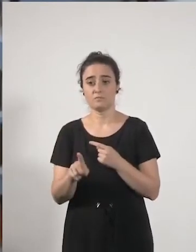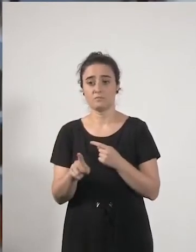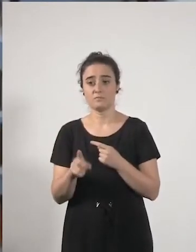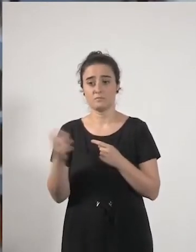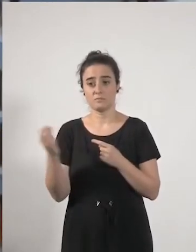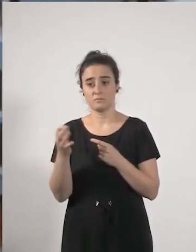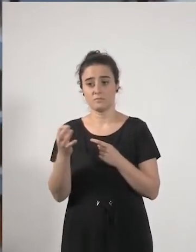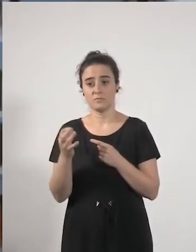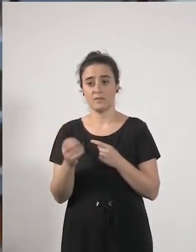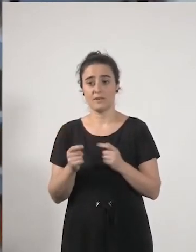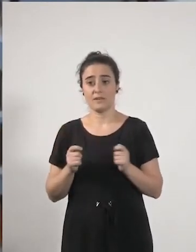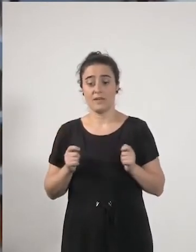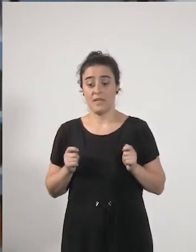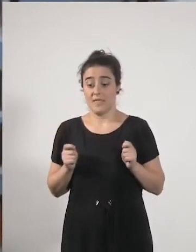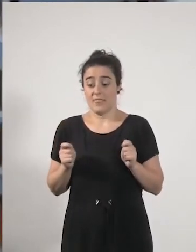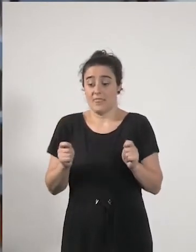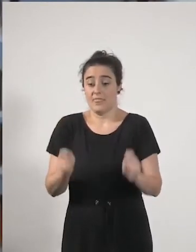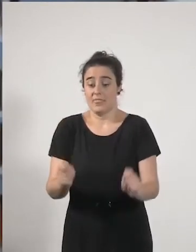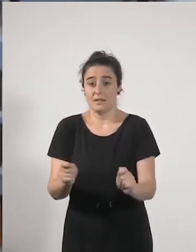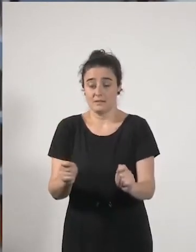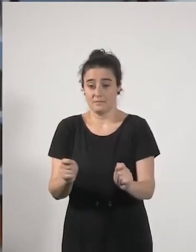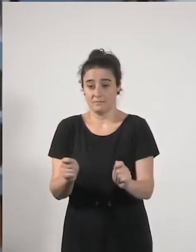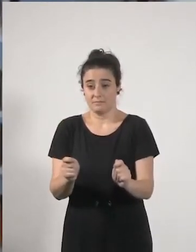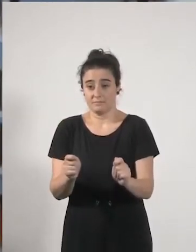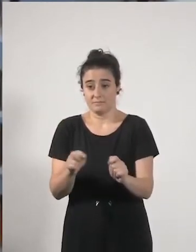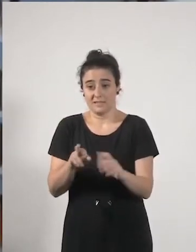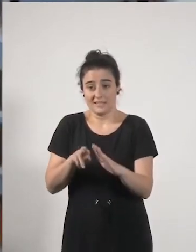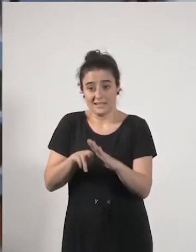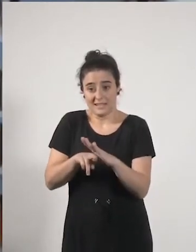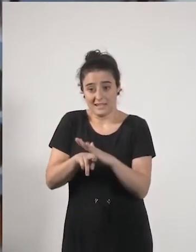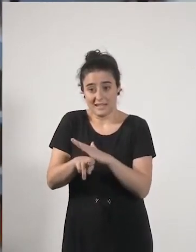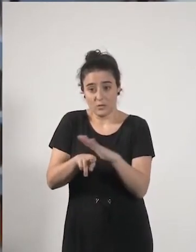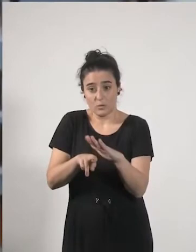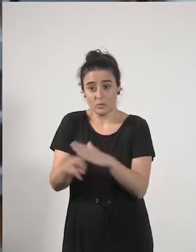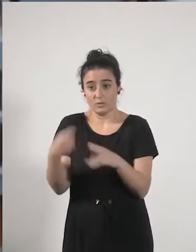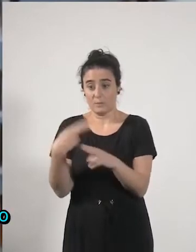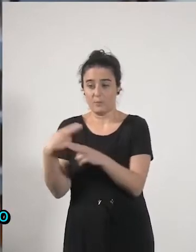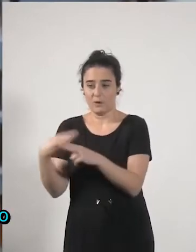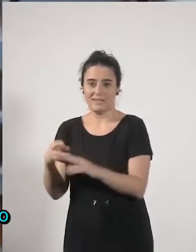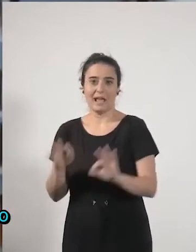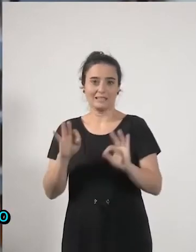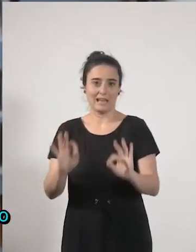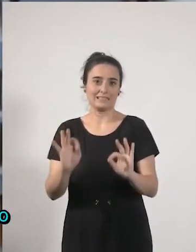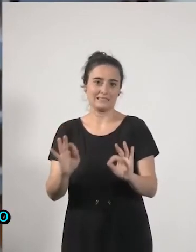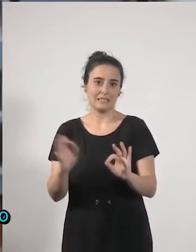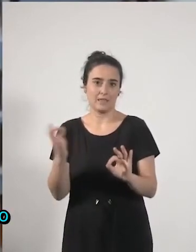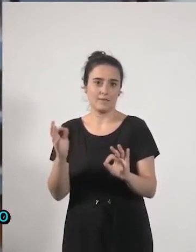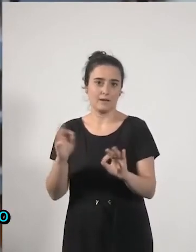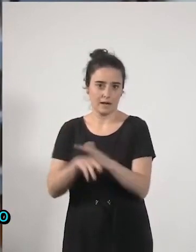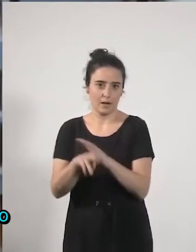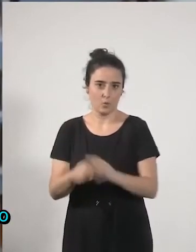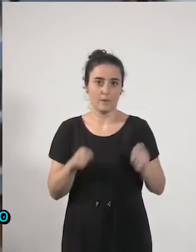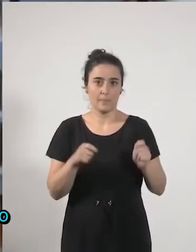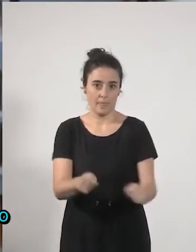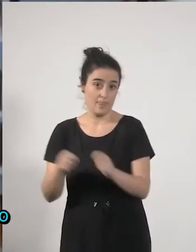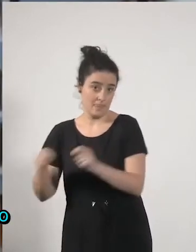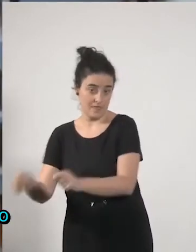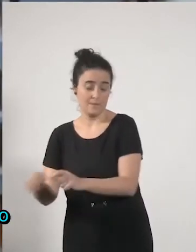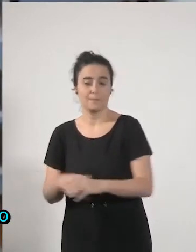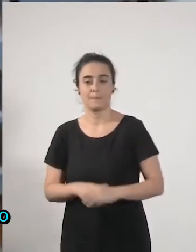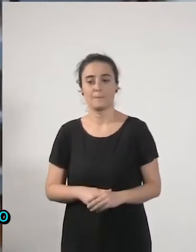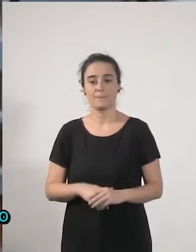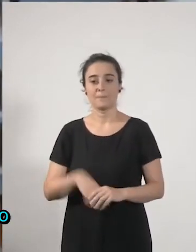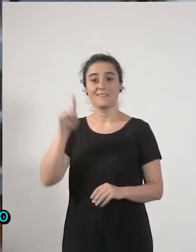hubiera recursos en esas en esas políticas y luego también que el corto plazo